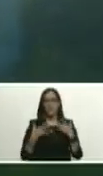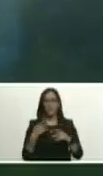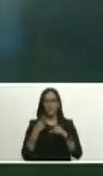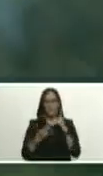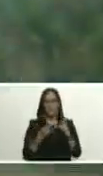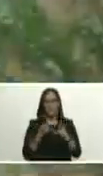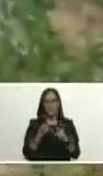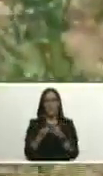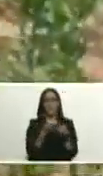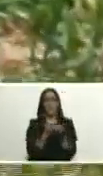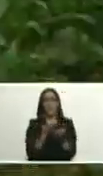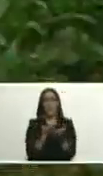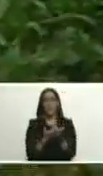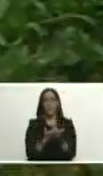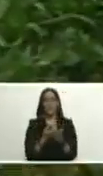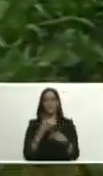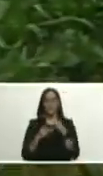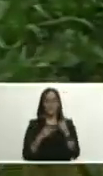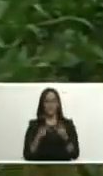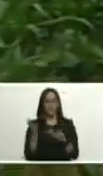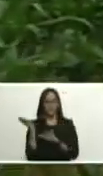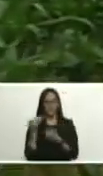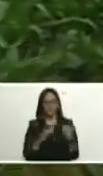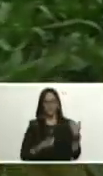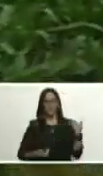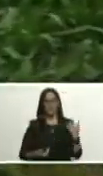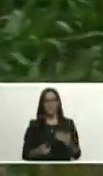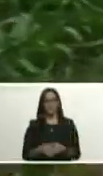productiva adelante presidente